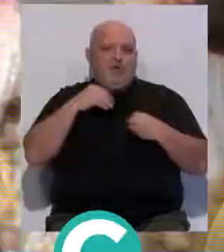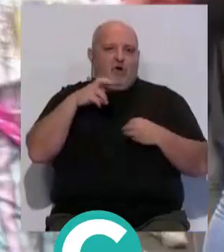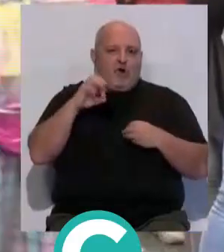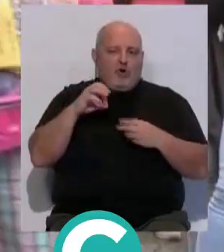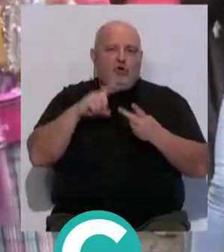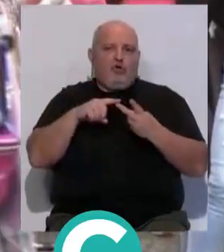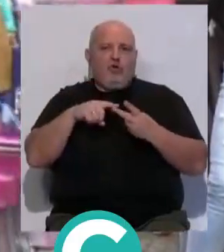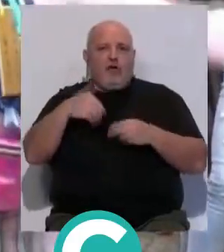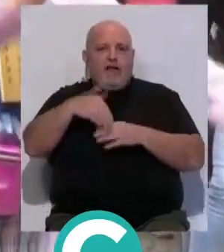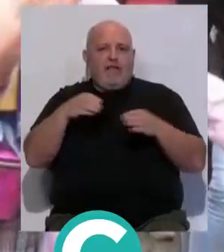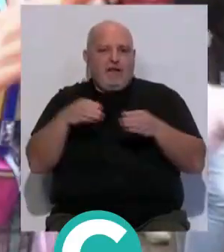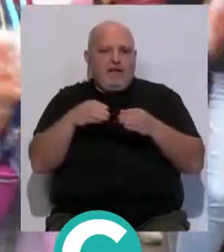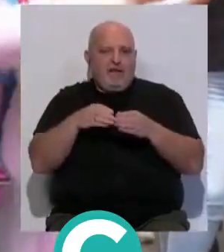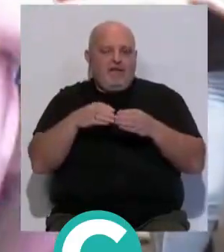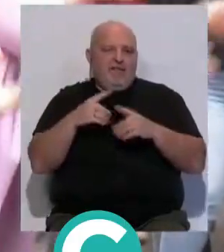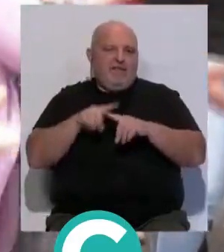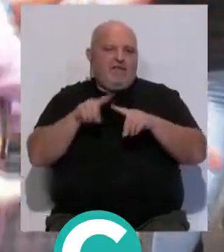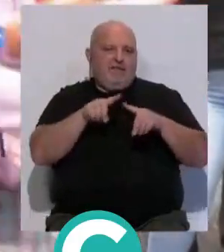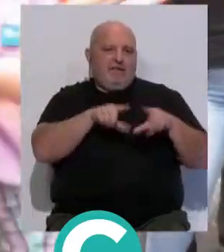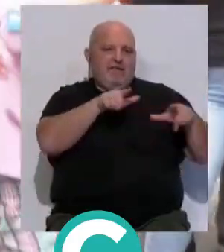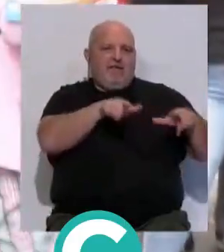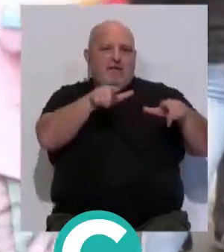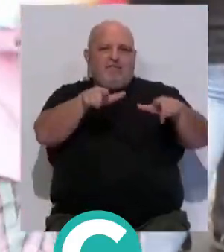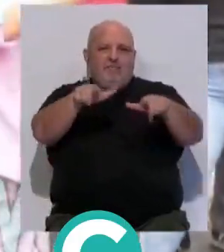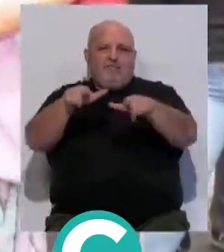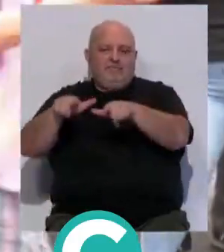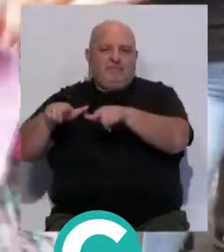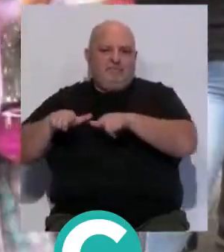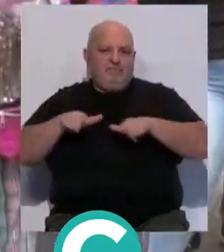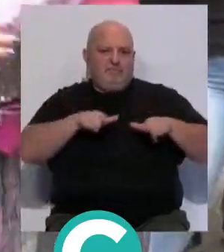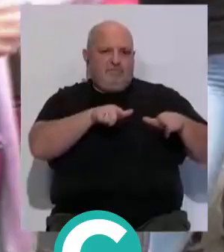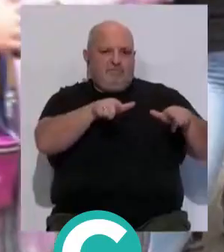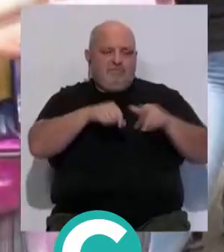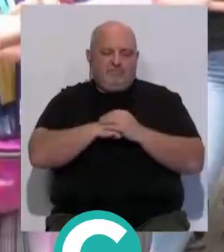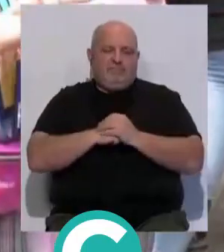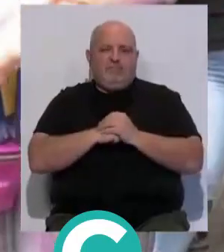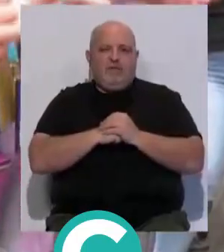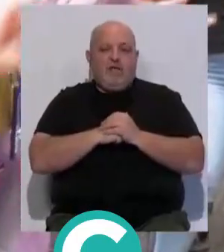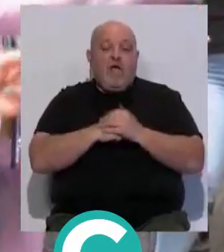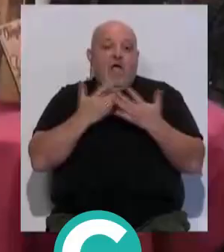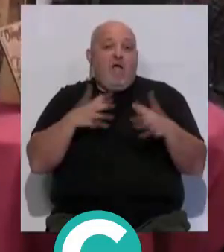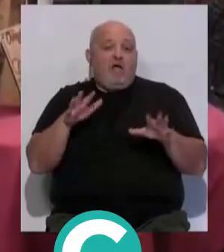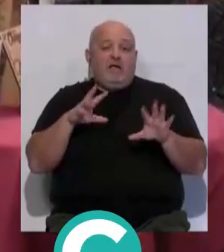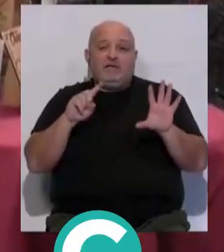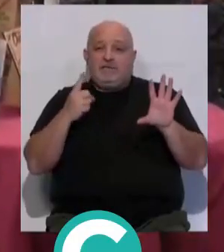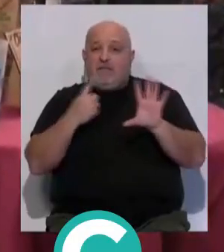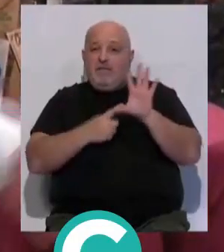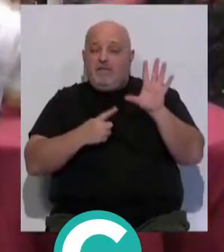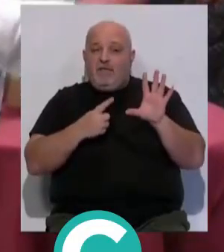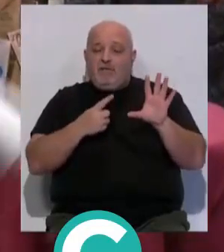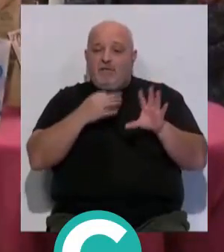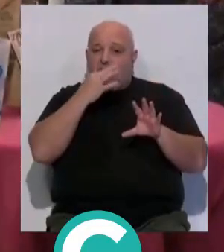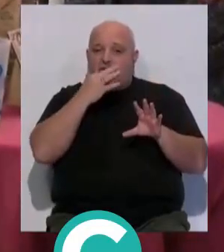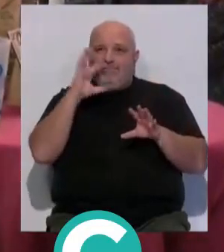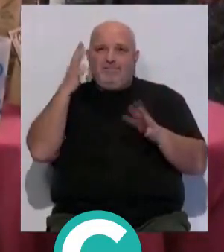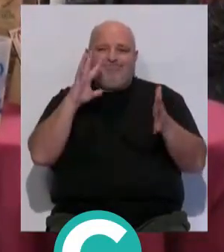coros, las callejeras y los diferentes tablaos situados en distintos puntos del casco histórico. Aunque sobre las seis y media de la tarde